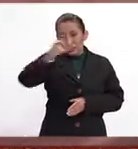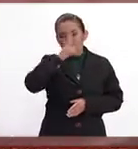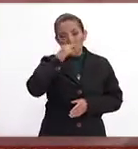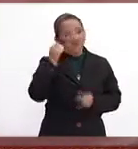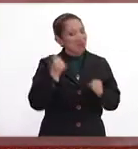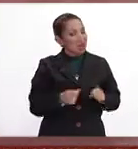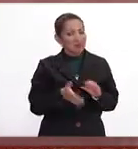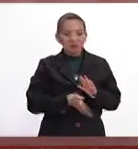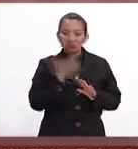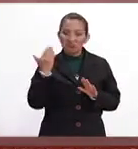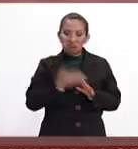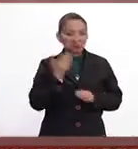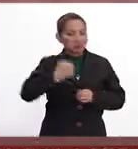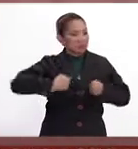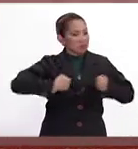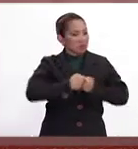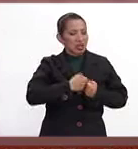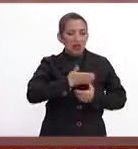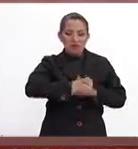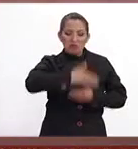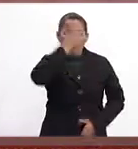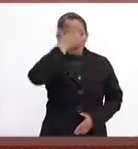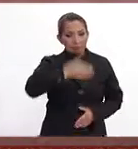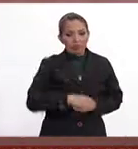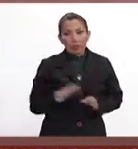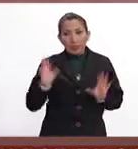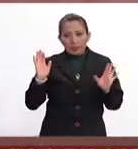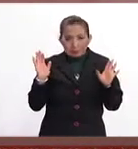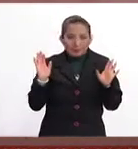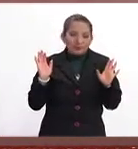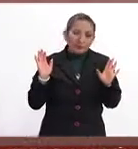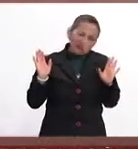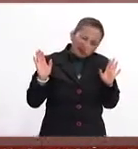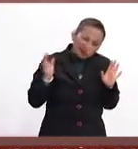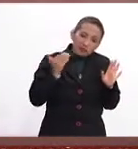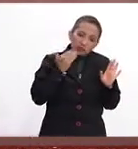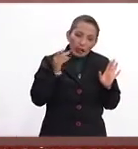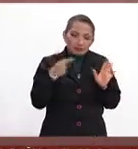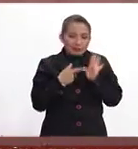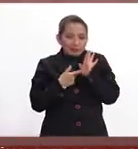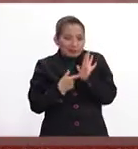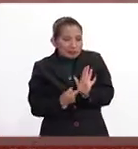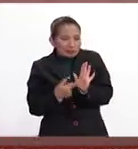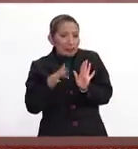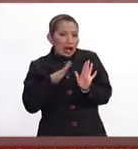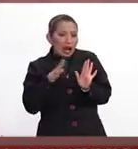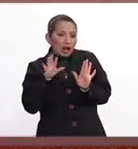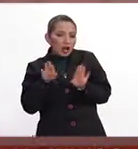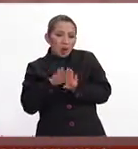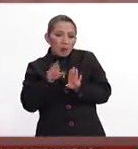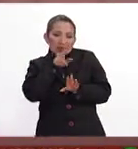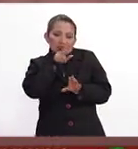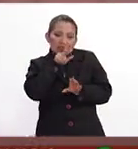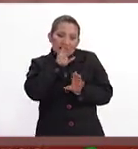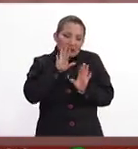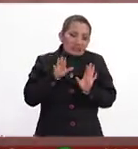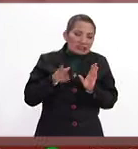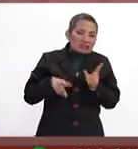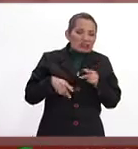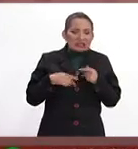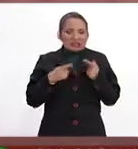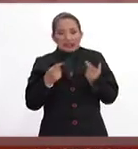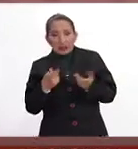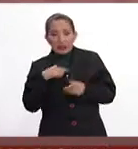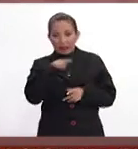cree que sí se va a construir. Digamos que hasta ahí, ¿no? Estamos mostrando alguna parte de nuestra preocupación, vulnerabilidad.